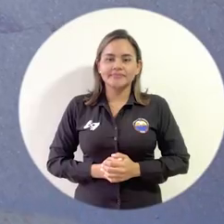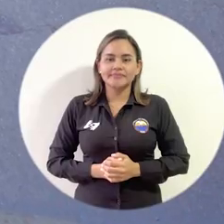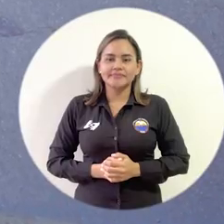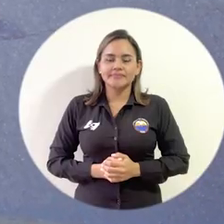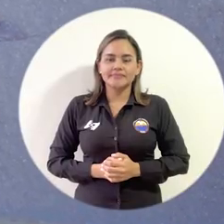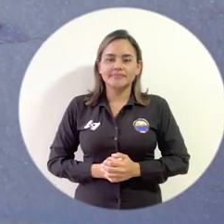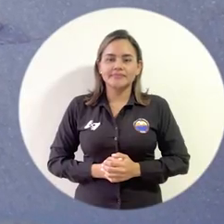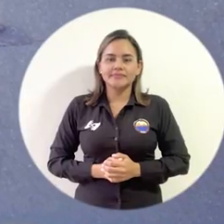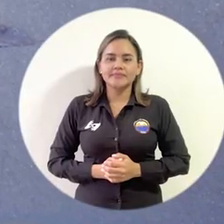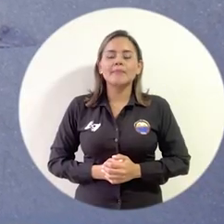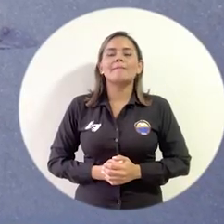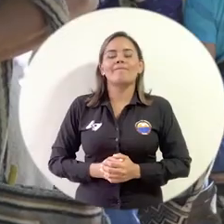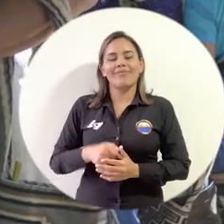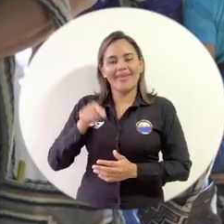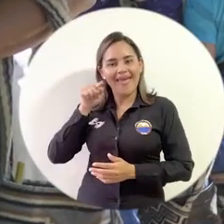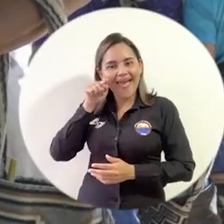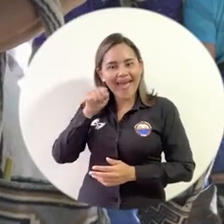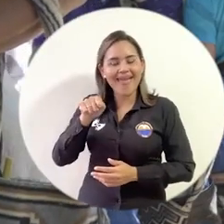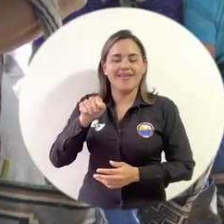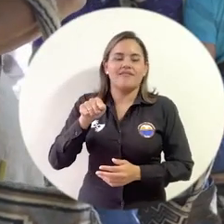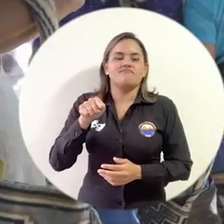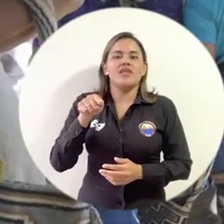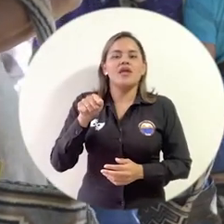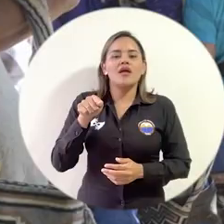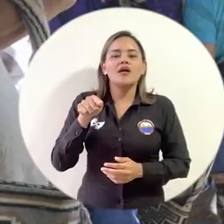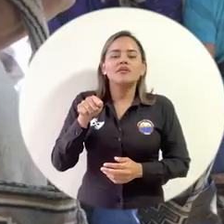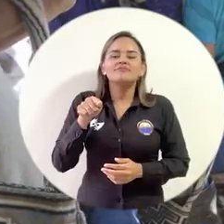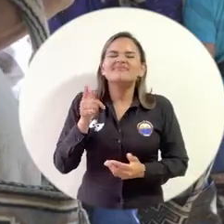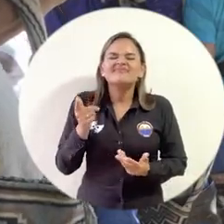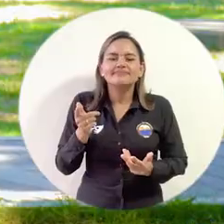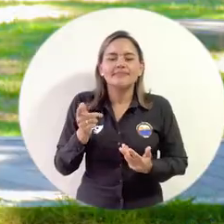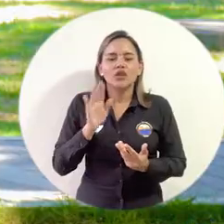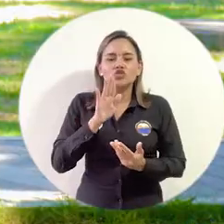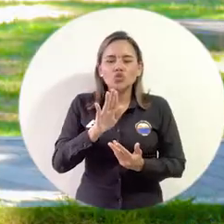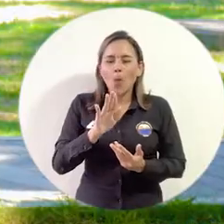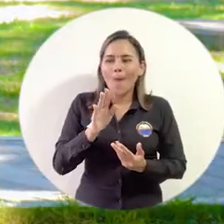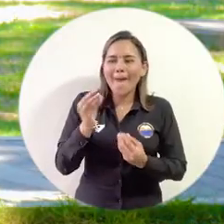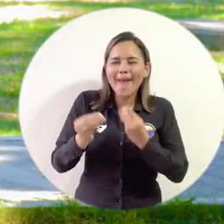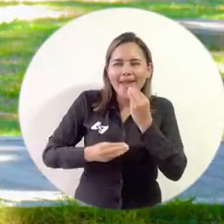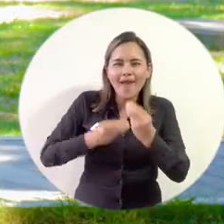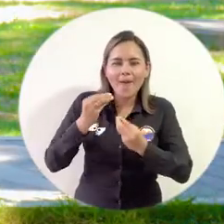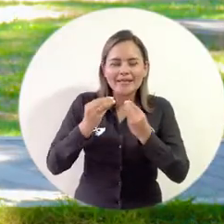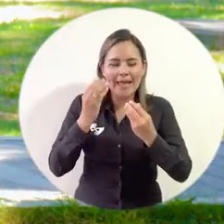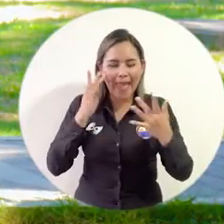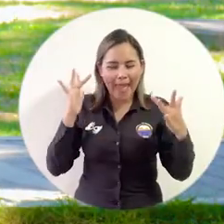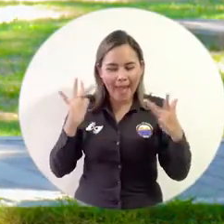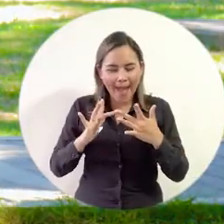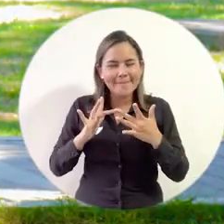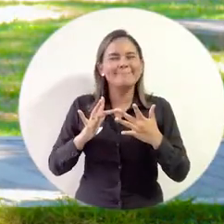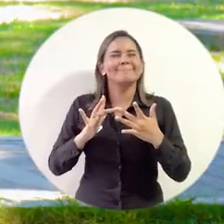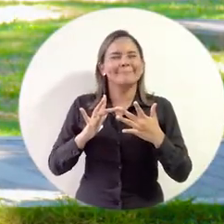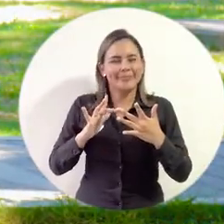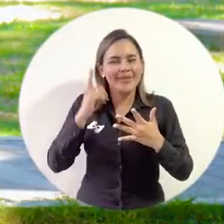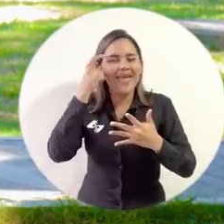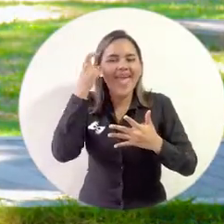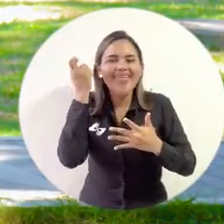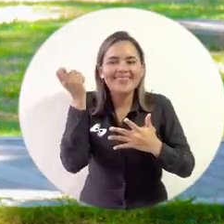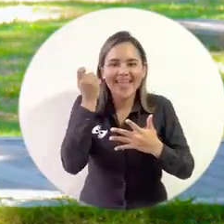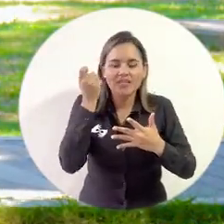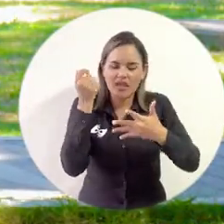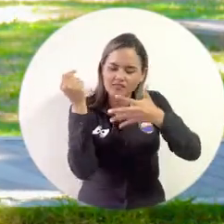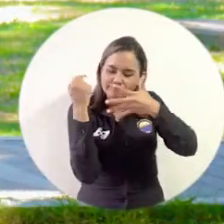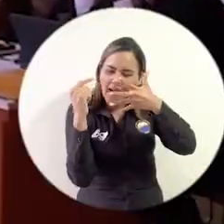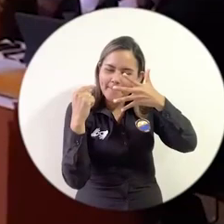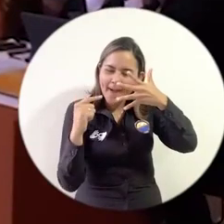Y ahí se establece, digamos, unas líneas de acción y unas estrategias muy importantes que se